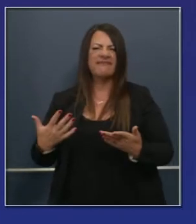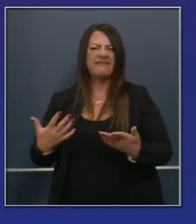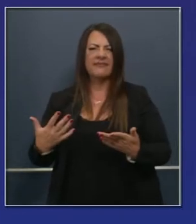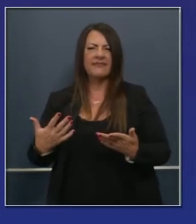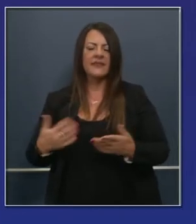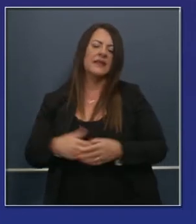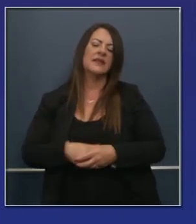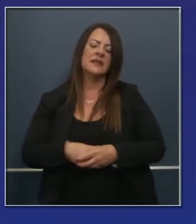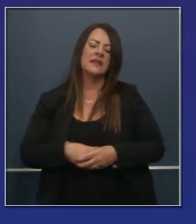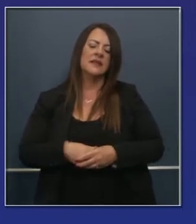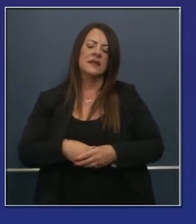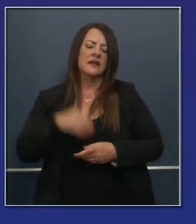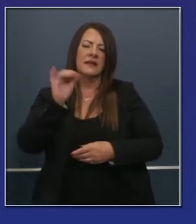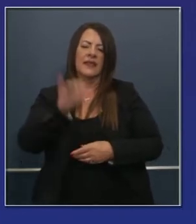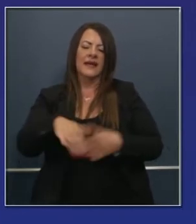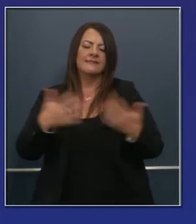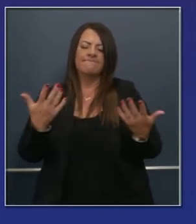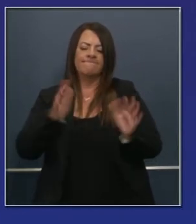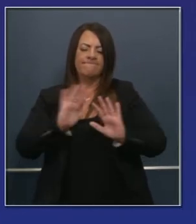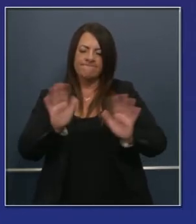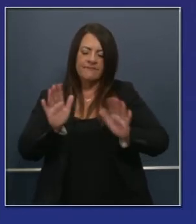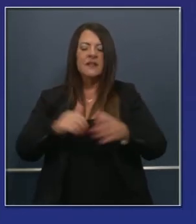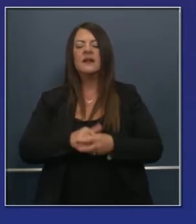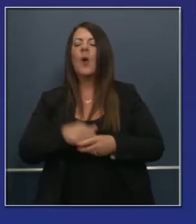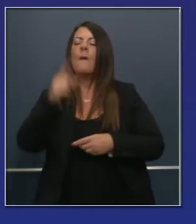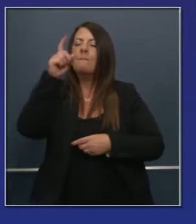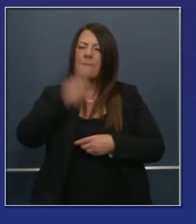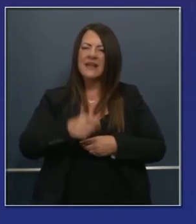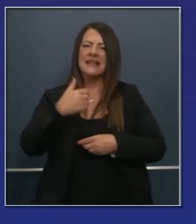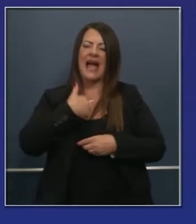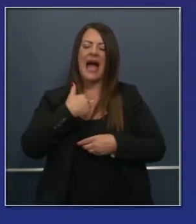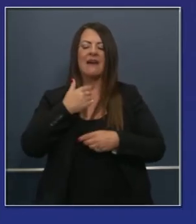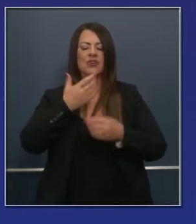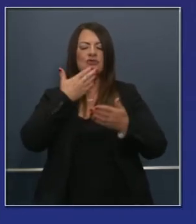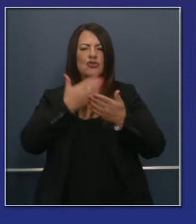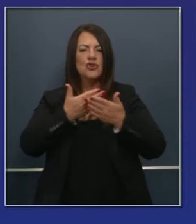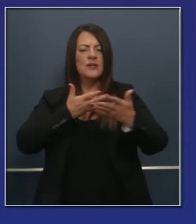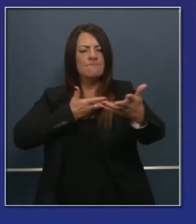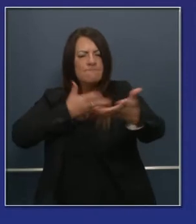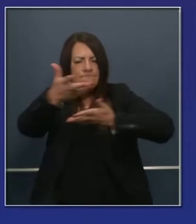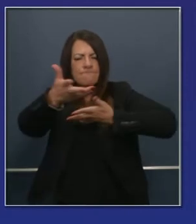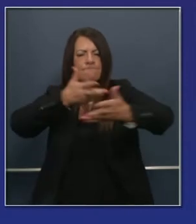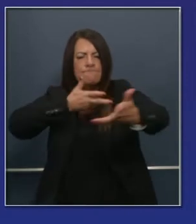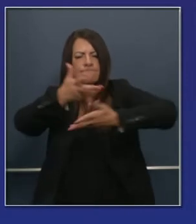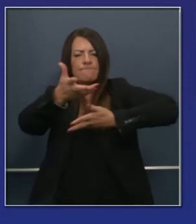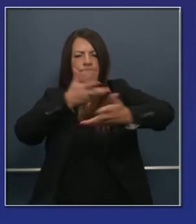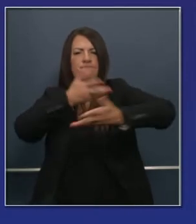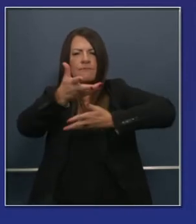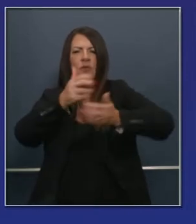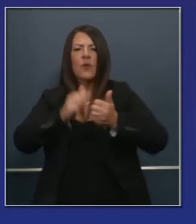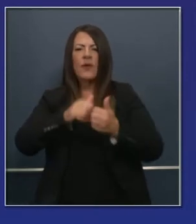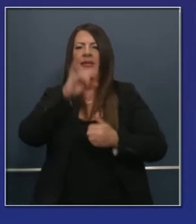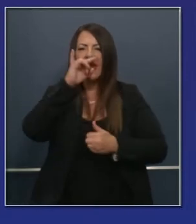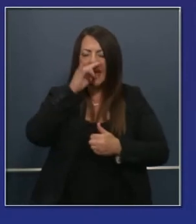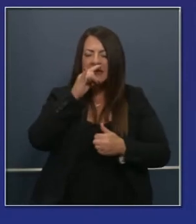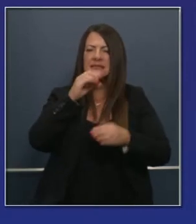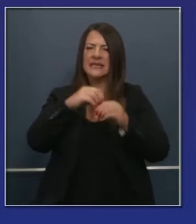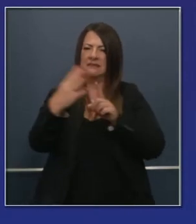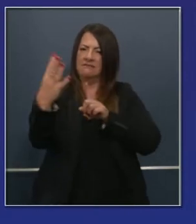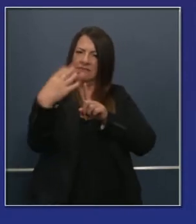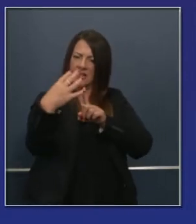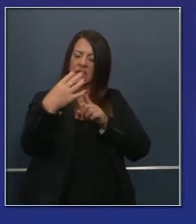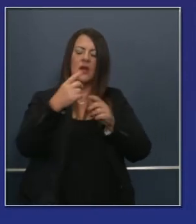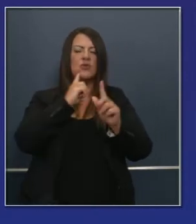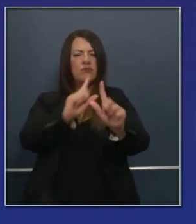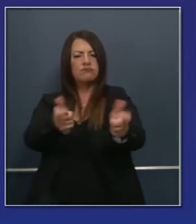debatido desde el comienzo de la humanidad. Esto tiene que ser algo mucho más interactivo, un proceso donde podemos